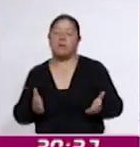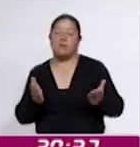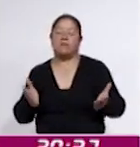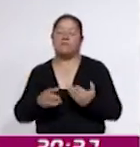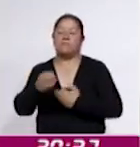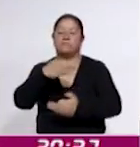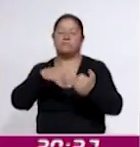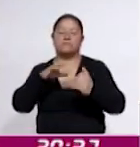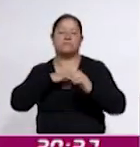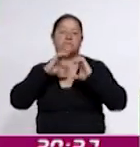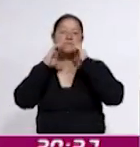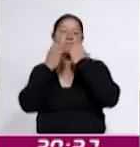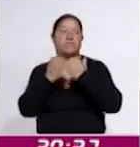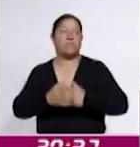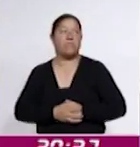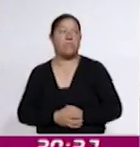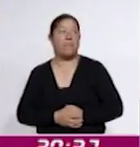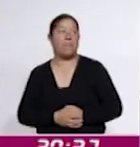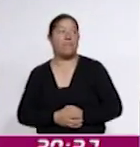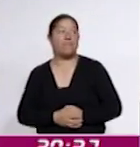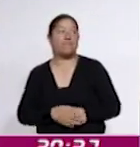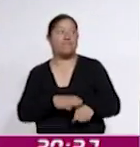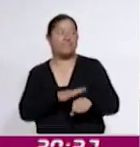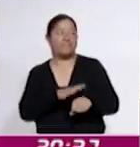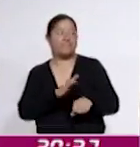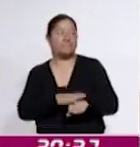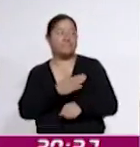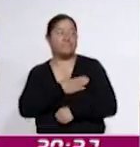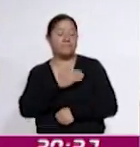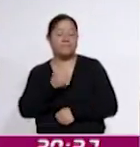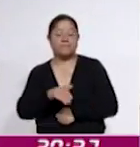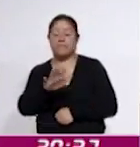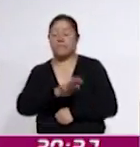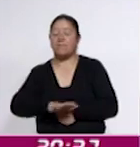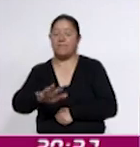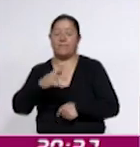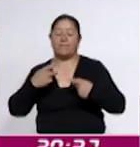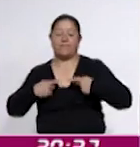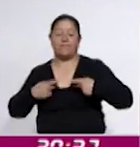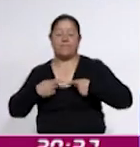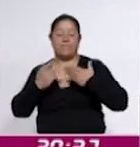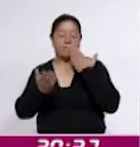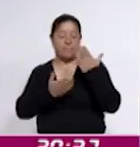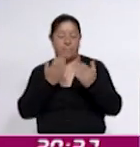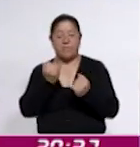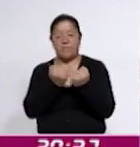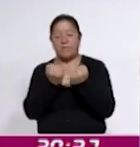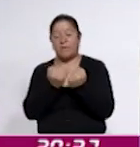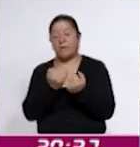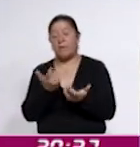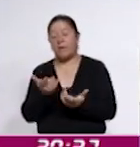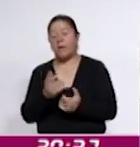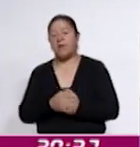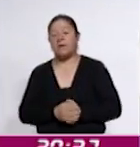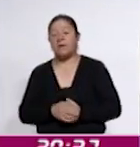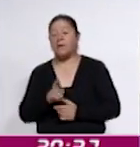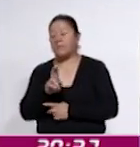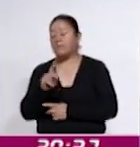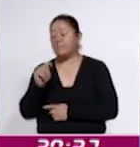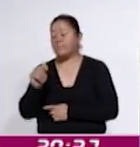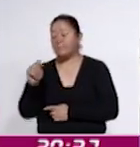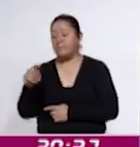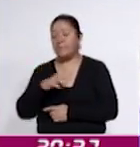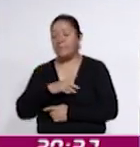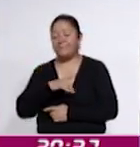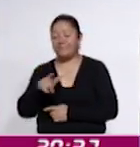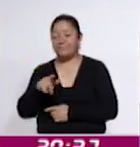comunidad. Principalmente buscar el bienestar de toda la comunidad estudiantil. También buscar la manera de que la UTT resalte a nivel